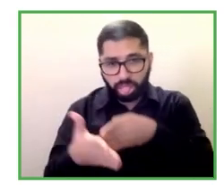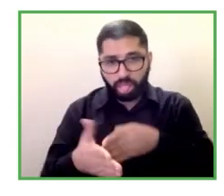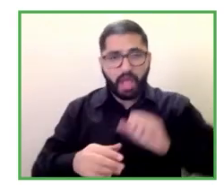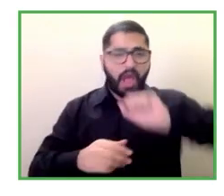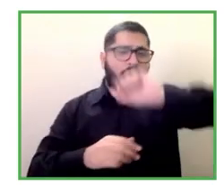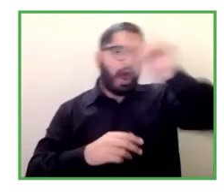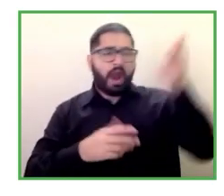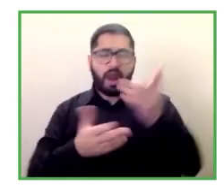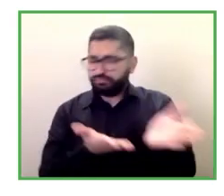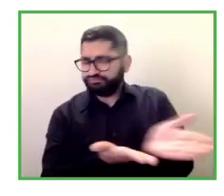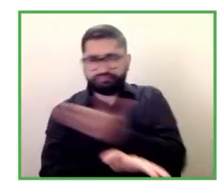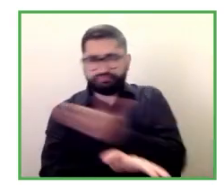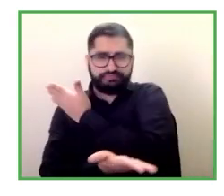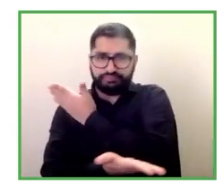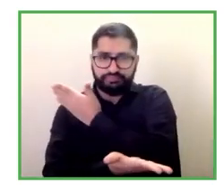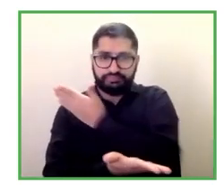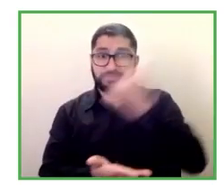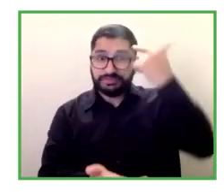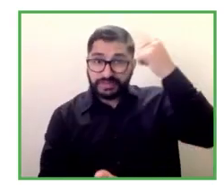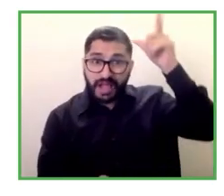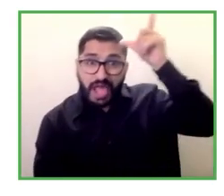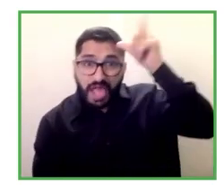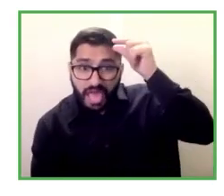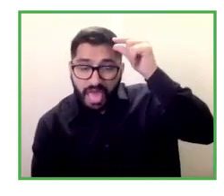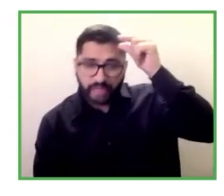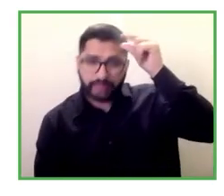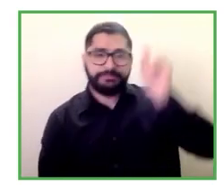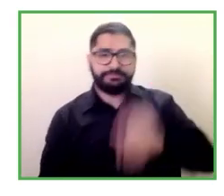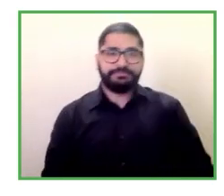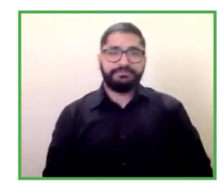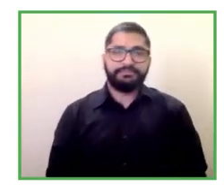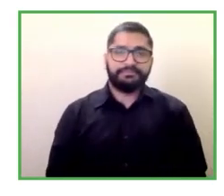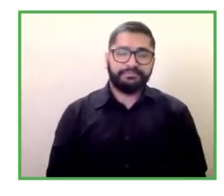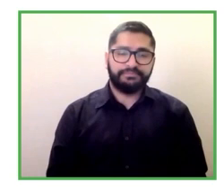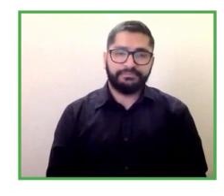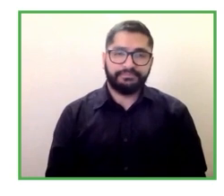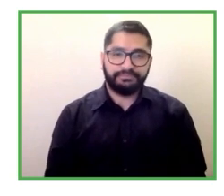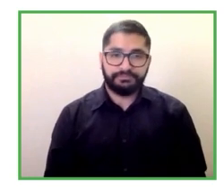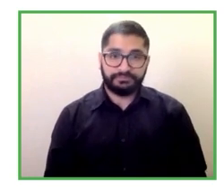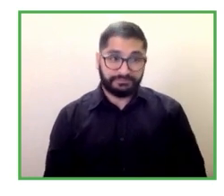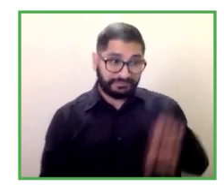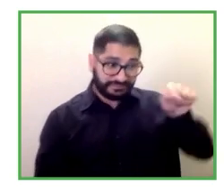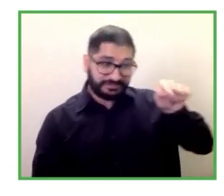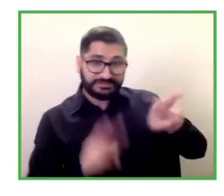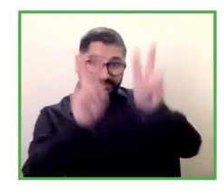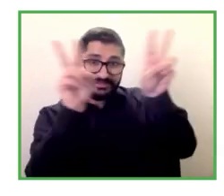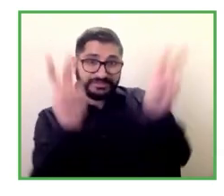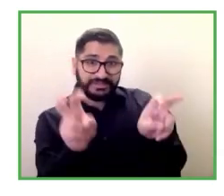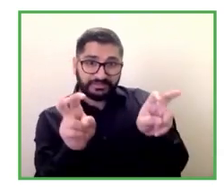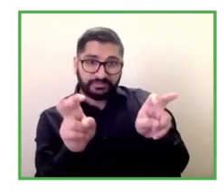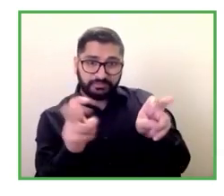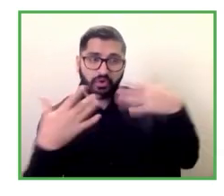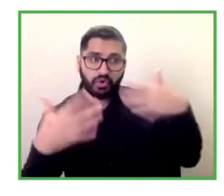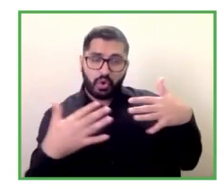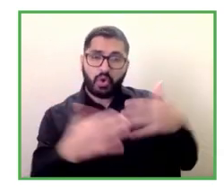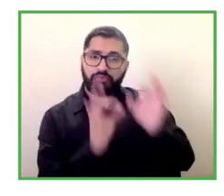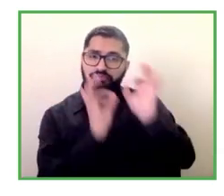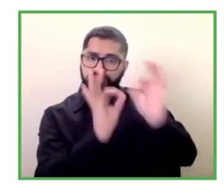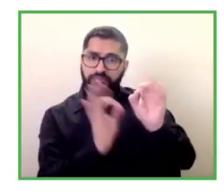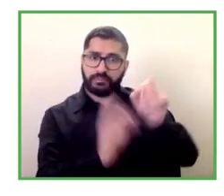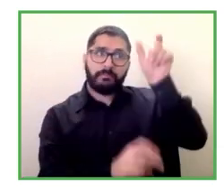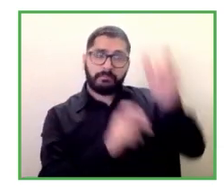referido especialmente son las que se encuentran mayores problemas y en los que se ha